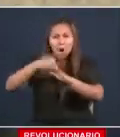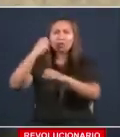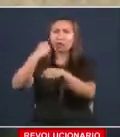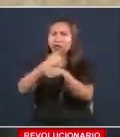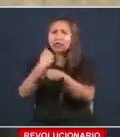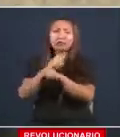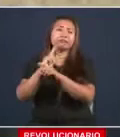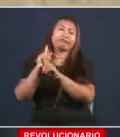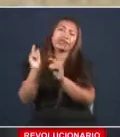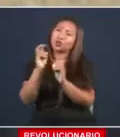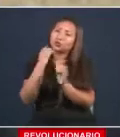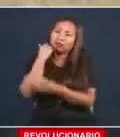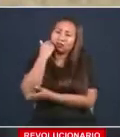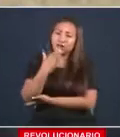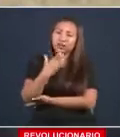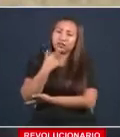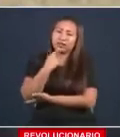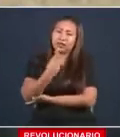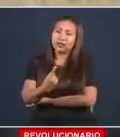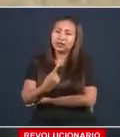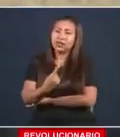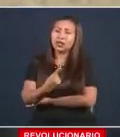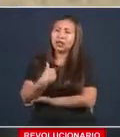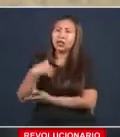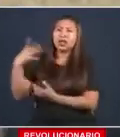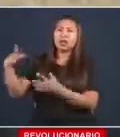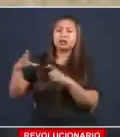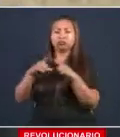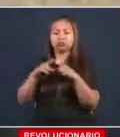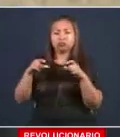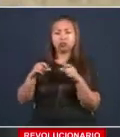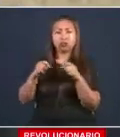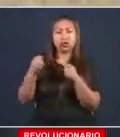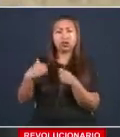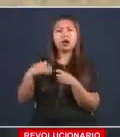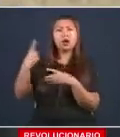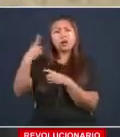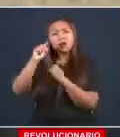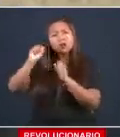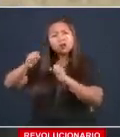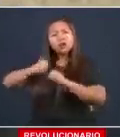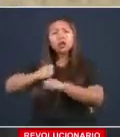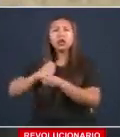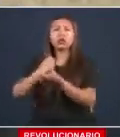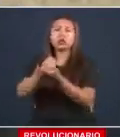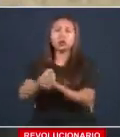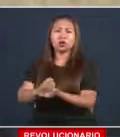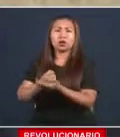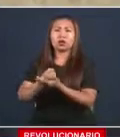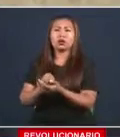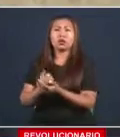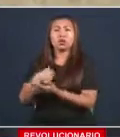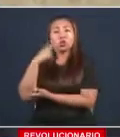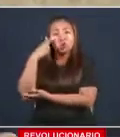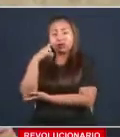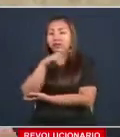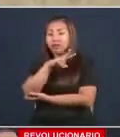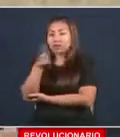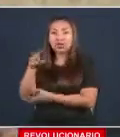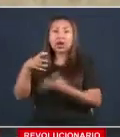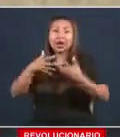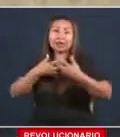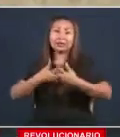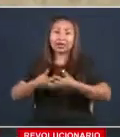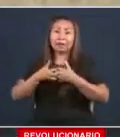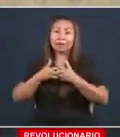sacando chusequeras y comprando bolsas de comida para ser solidarios. Yo que no he visto a los empresarios de